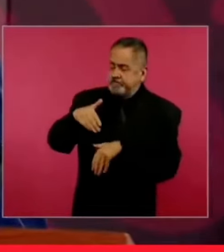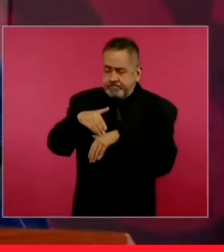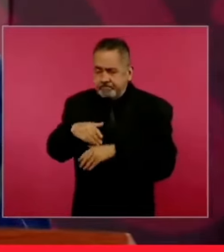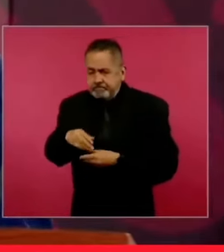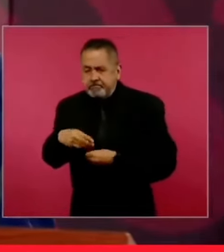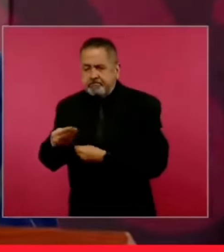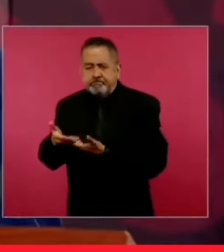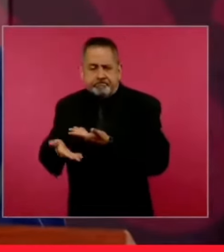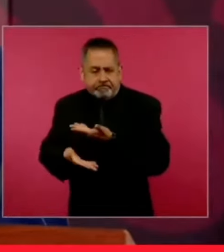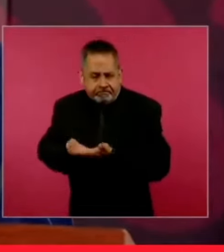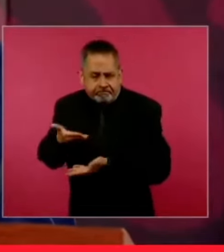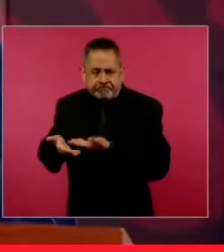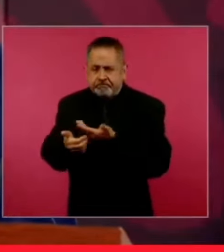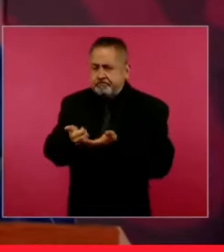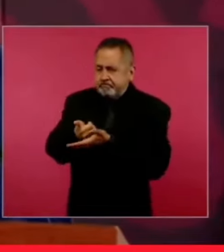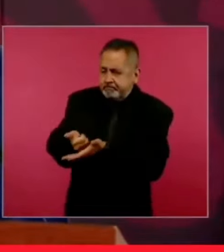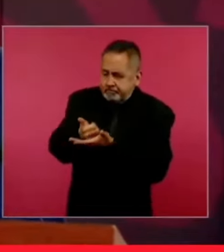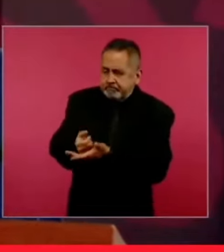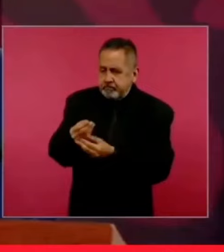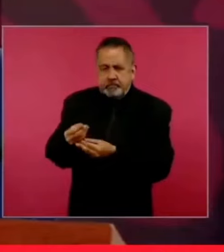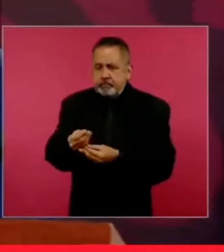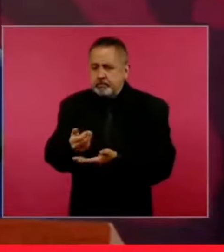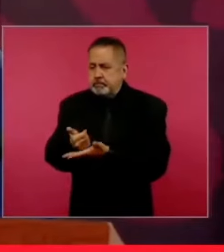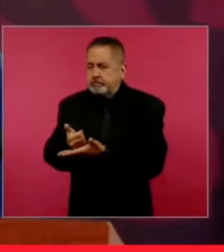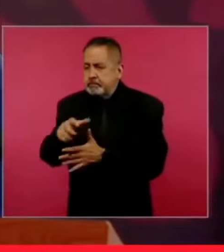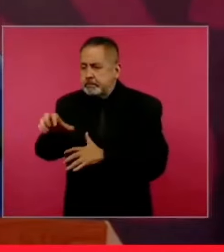servir, no para servirse.